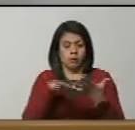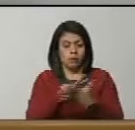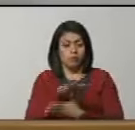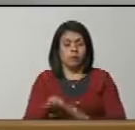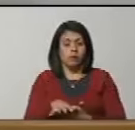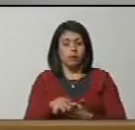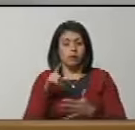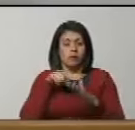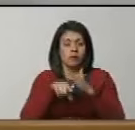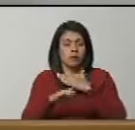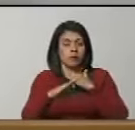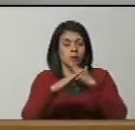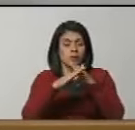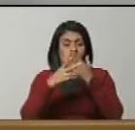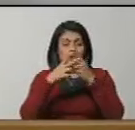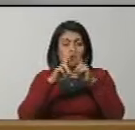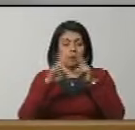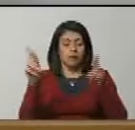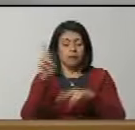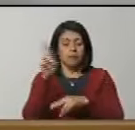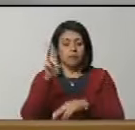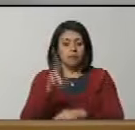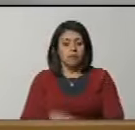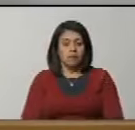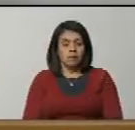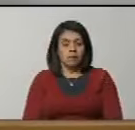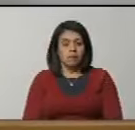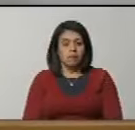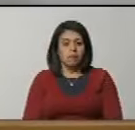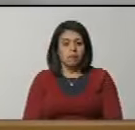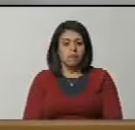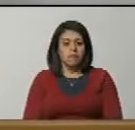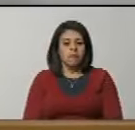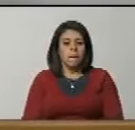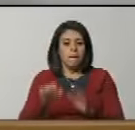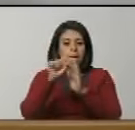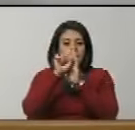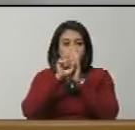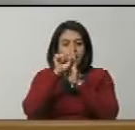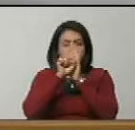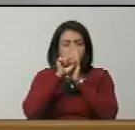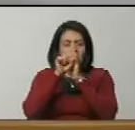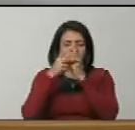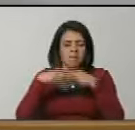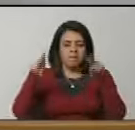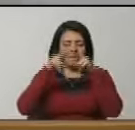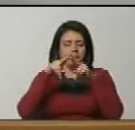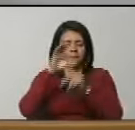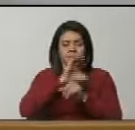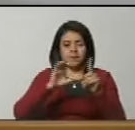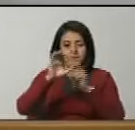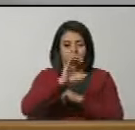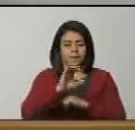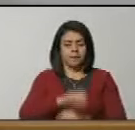a eventos que atenten contra la paz de la República. Sus símbolos y valores culturales